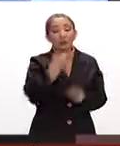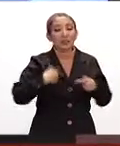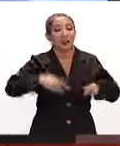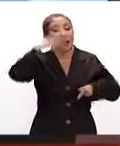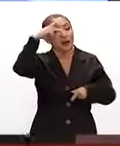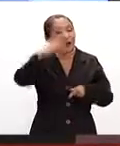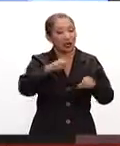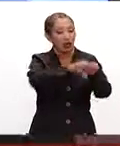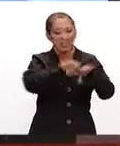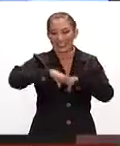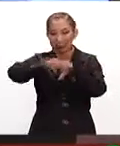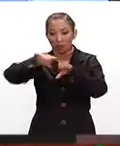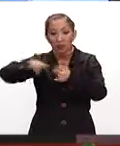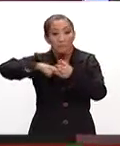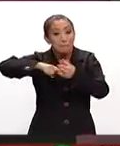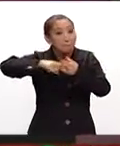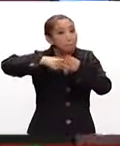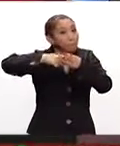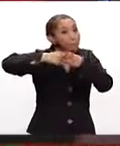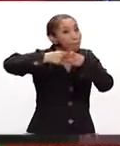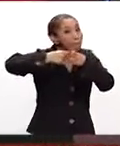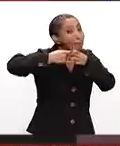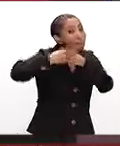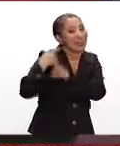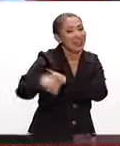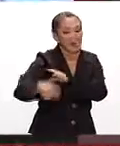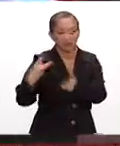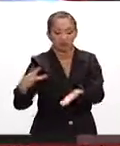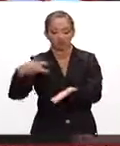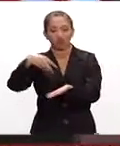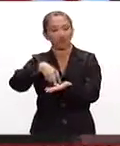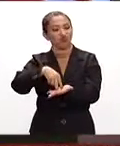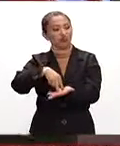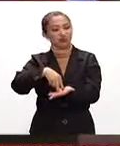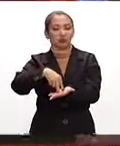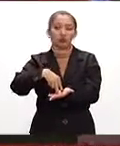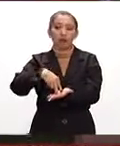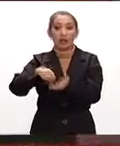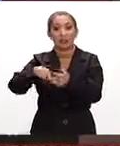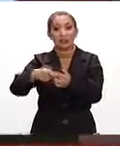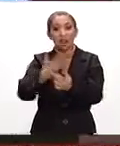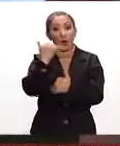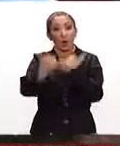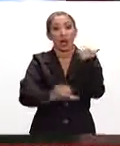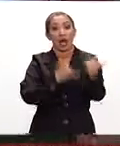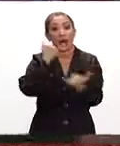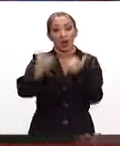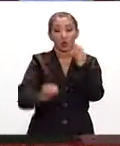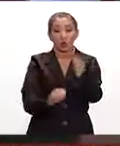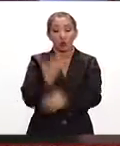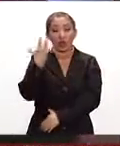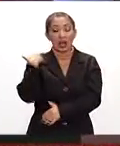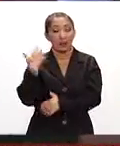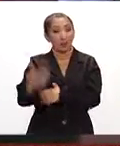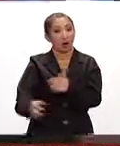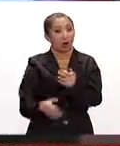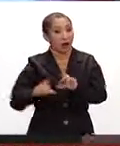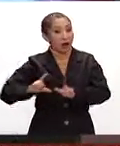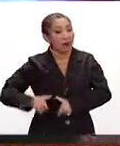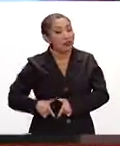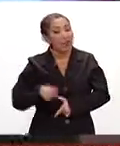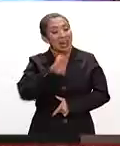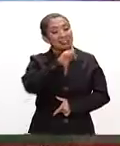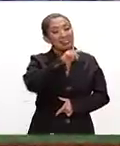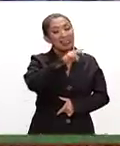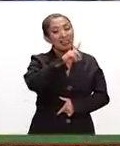mexicanos abrieran, porque estamos hablando de que estuvieran en el montículo, sí, pero que abrieran un juego de postemporada y va a estar Estrada